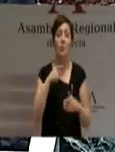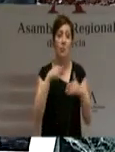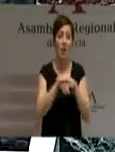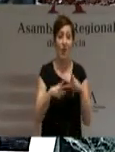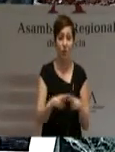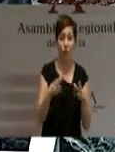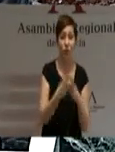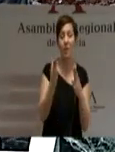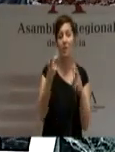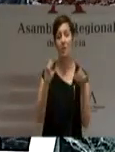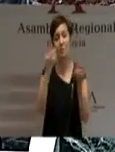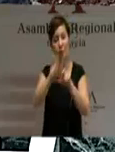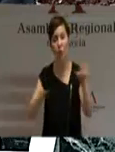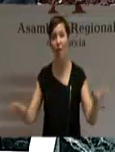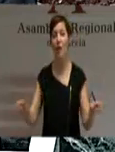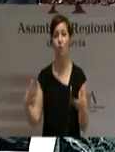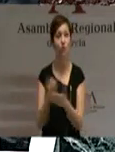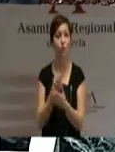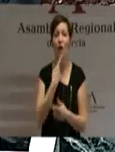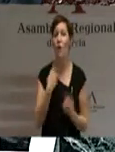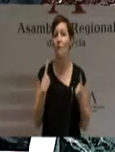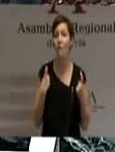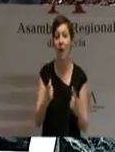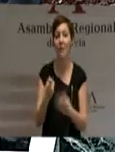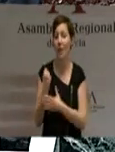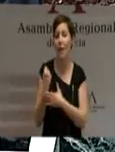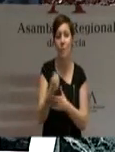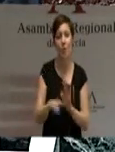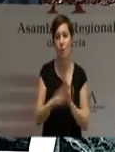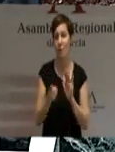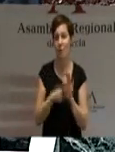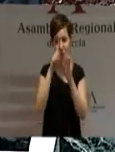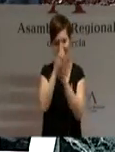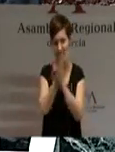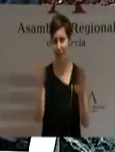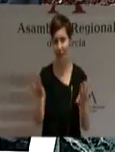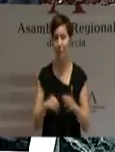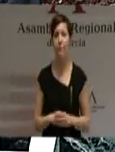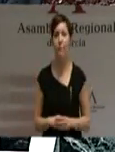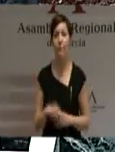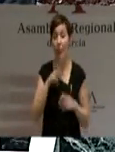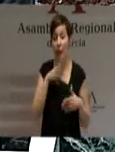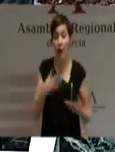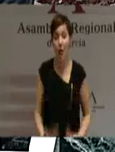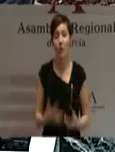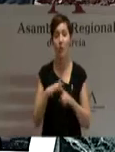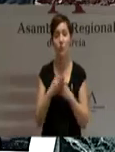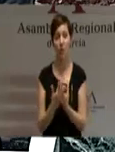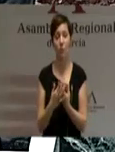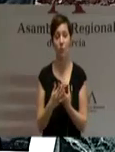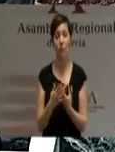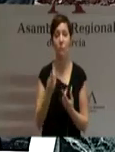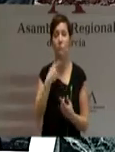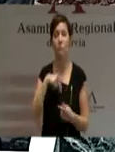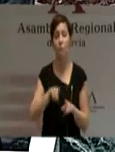conjunto hemos sabido arrimar el hombro cuando ha sido necesario. Y ahora, en este momento, cuando no